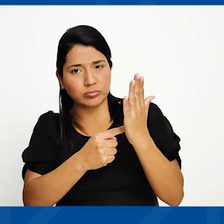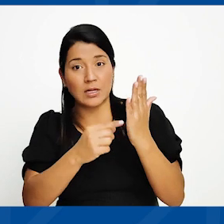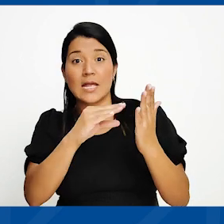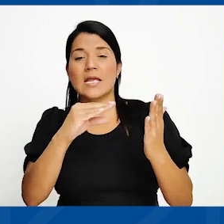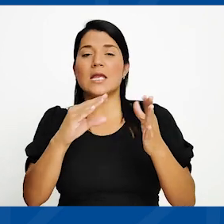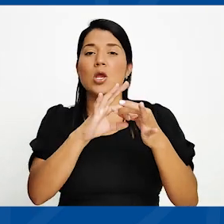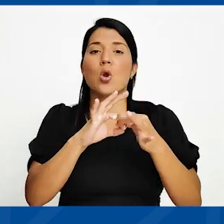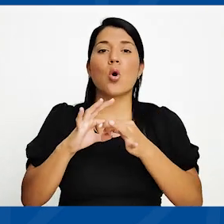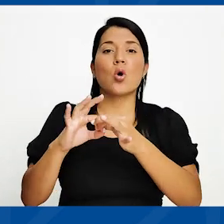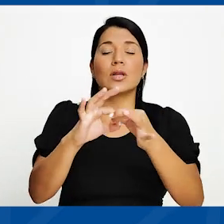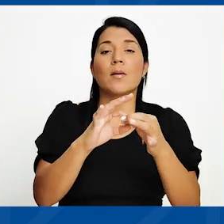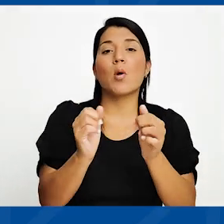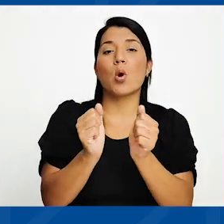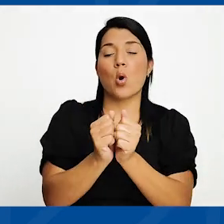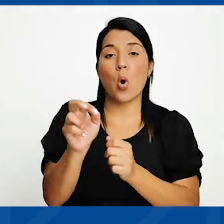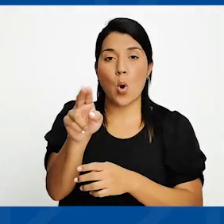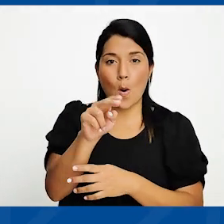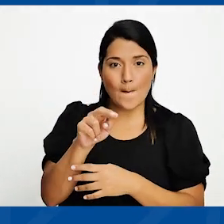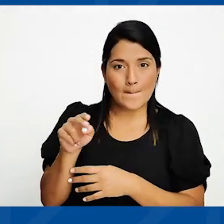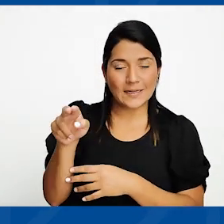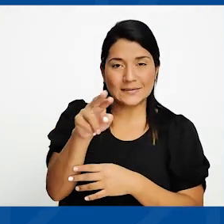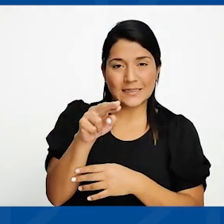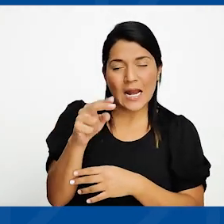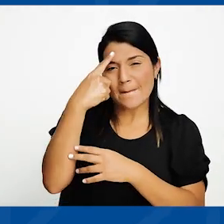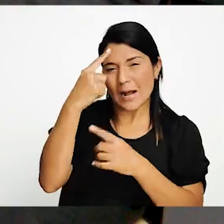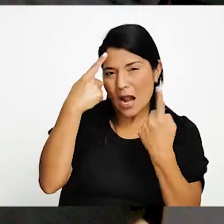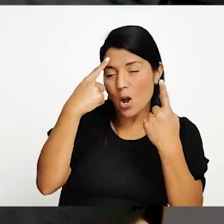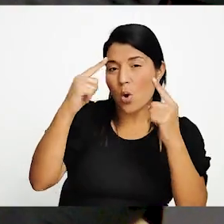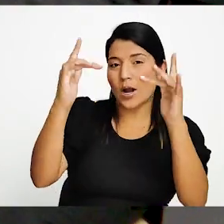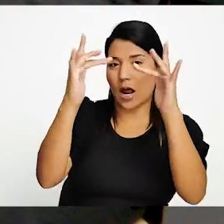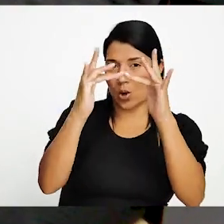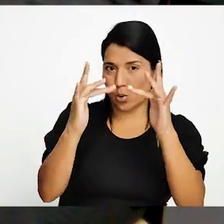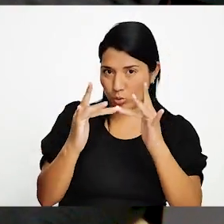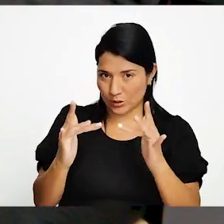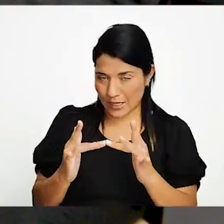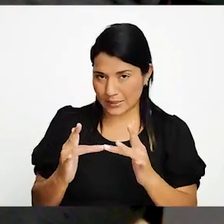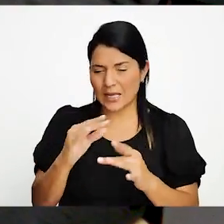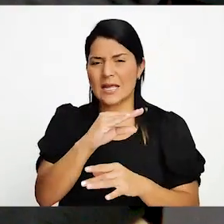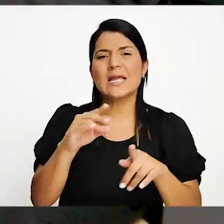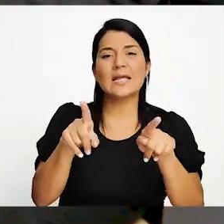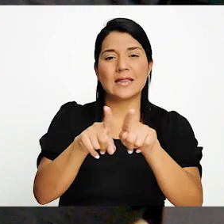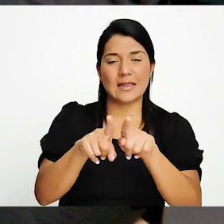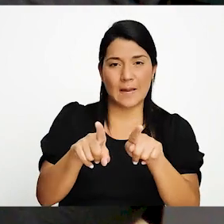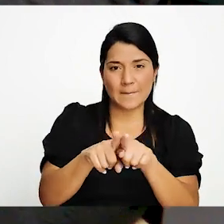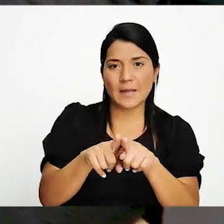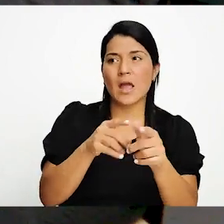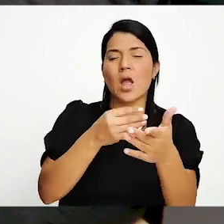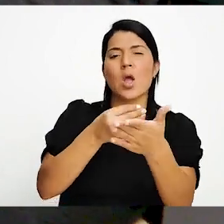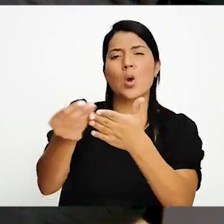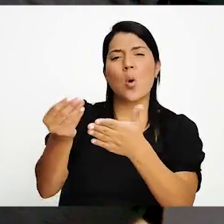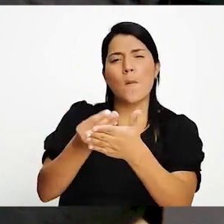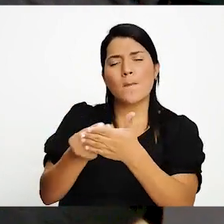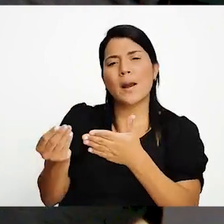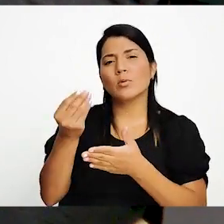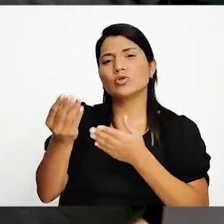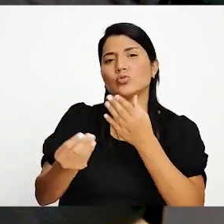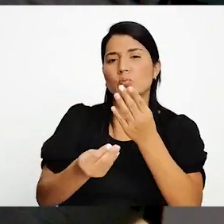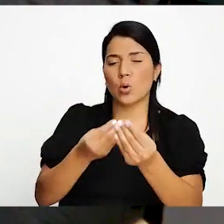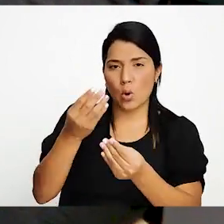con nuestras compañeras de secretaría para los que son los contactos. Hay toda una compra de suministros, de